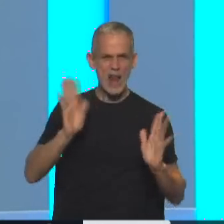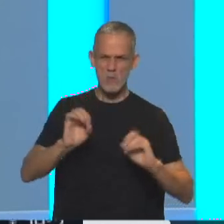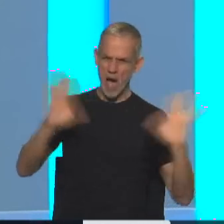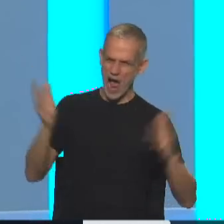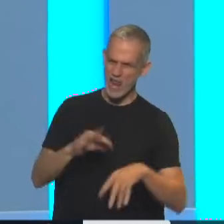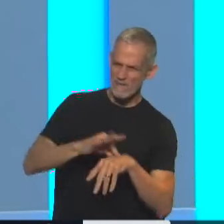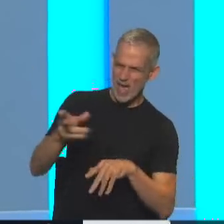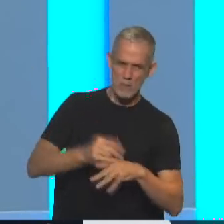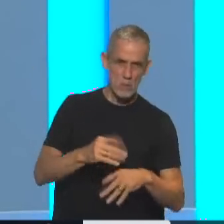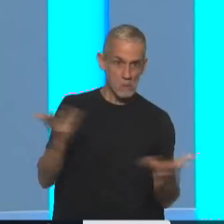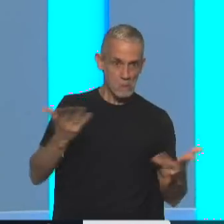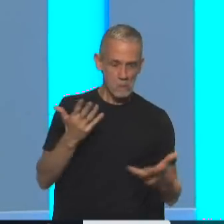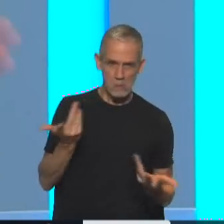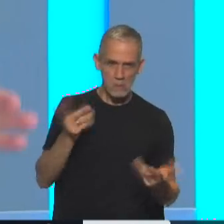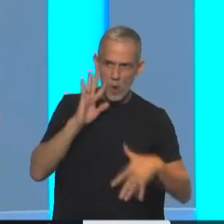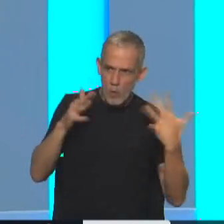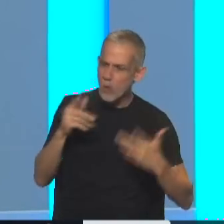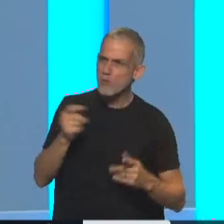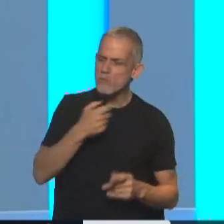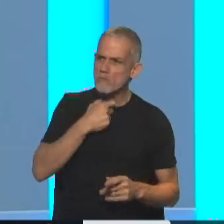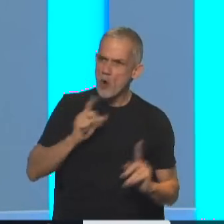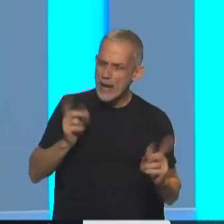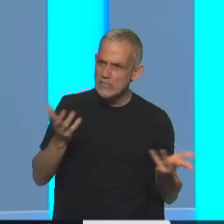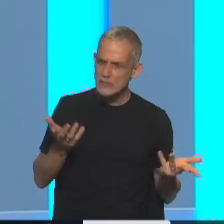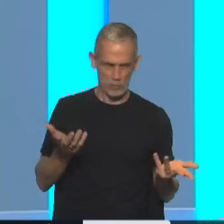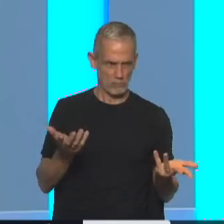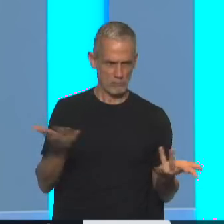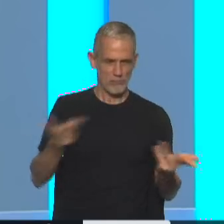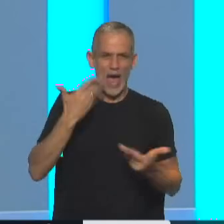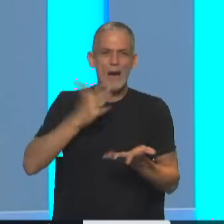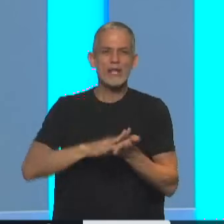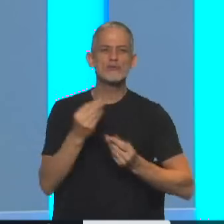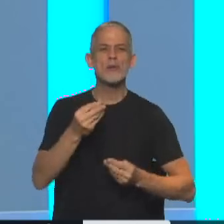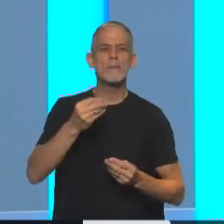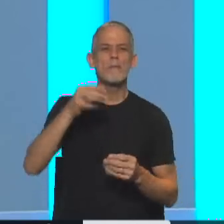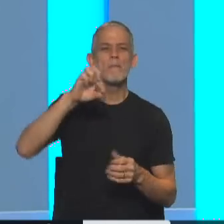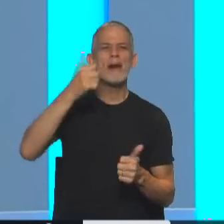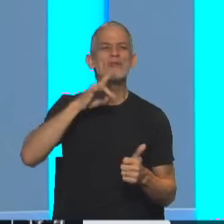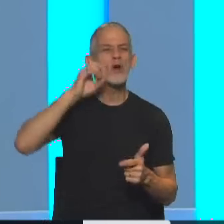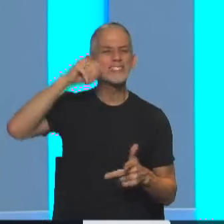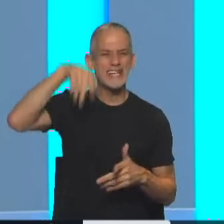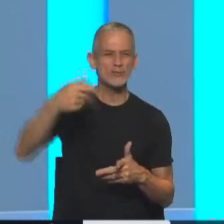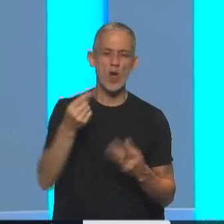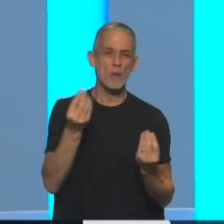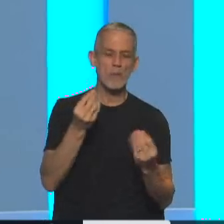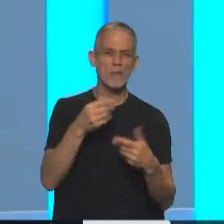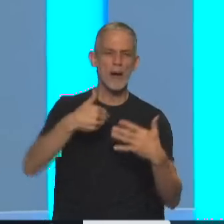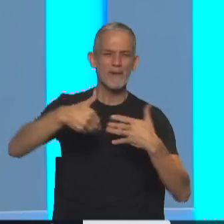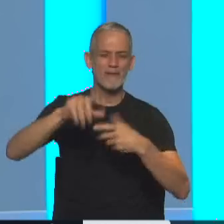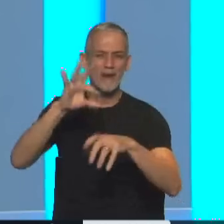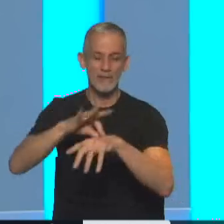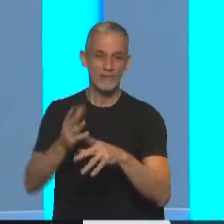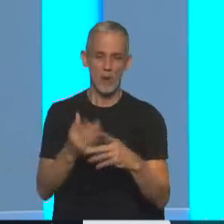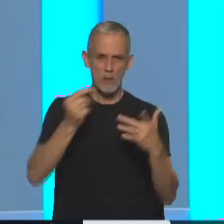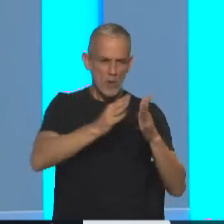pasando, ¿no? Que no estás saludable. Entonces se habla de una patologización. ¿Qué quiere decir? Cuando vos no